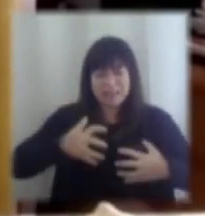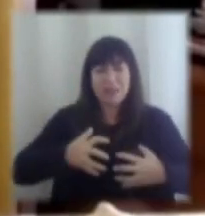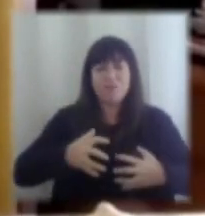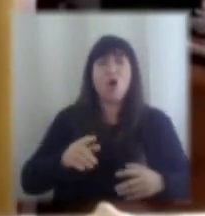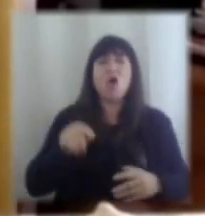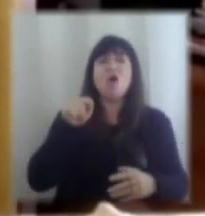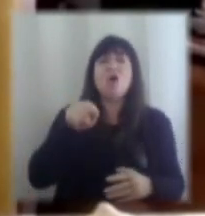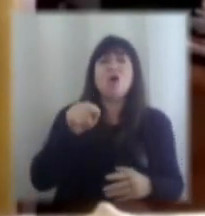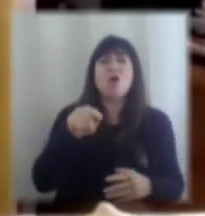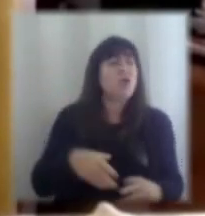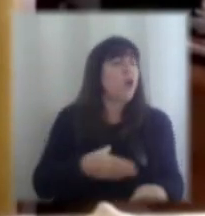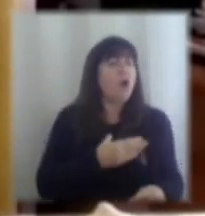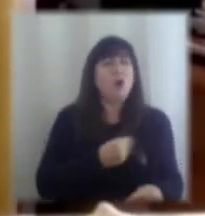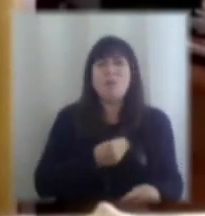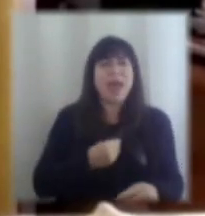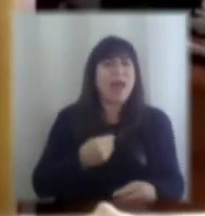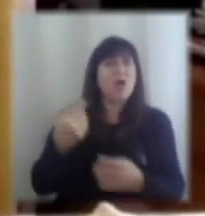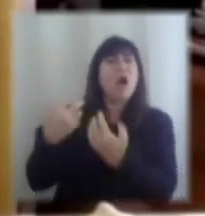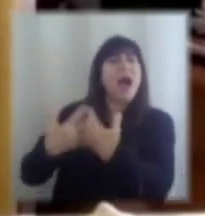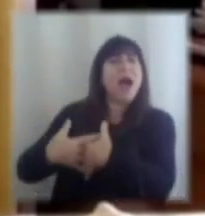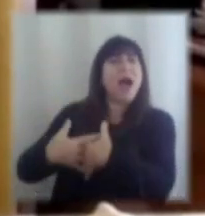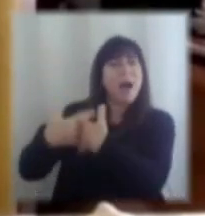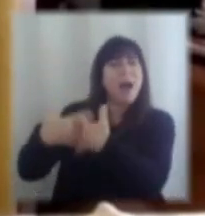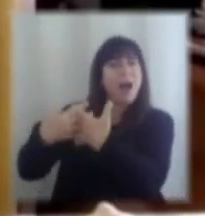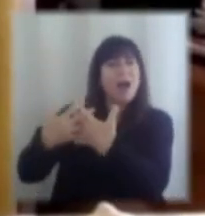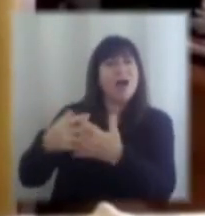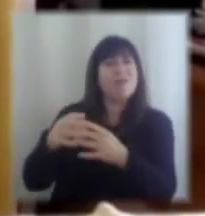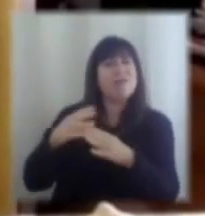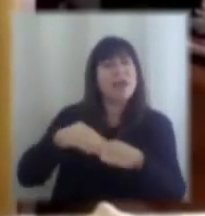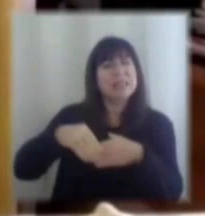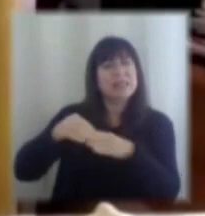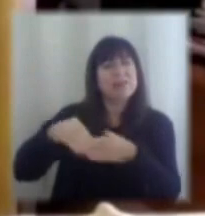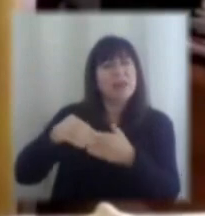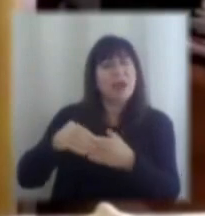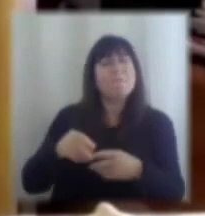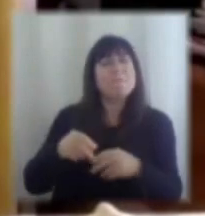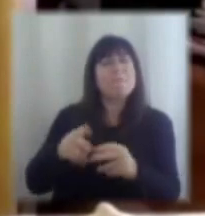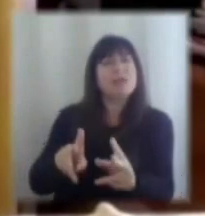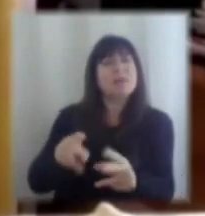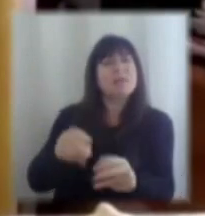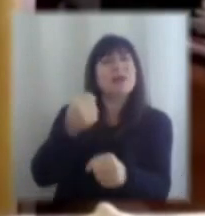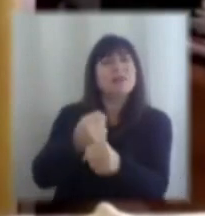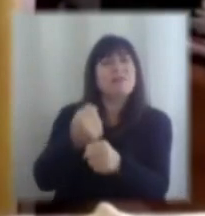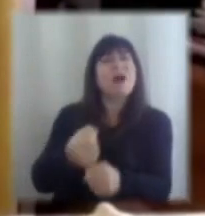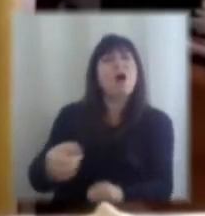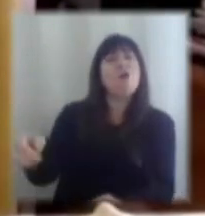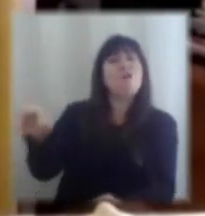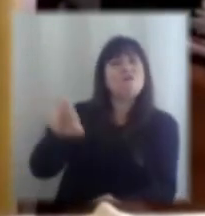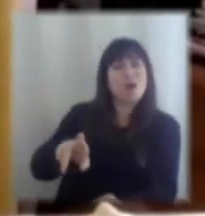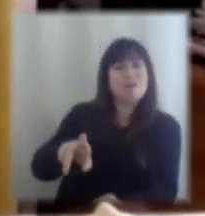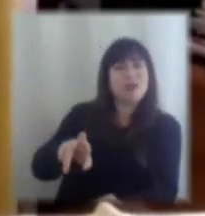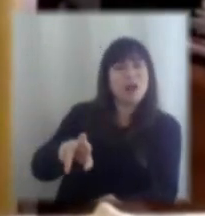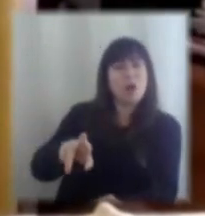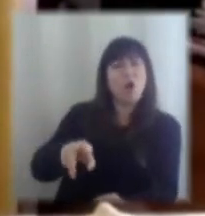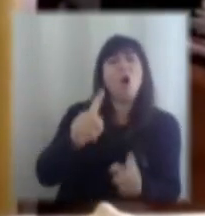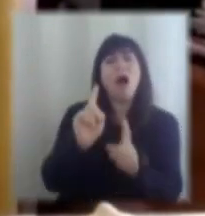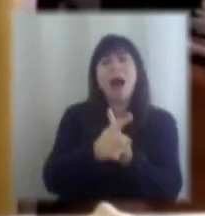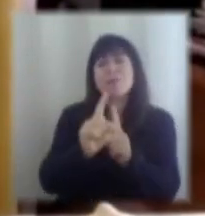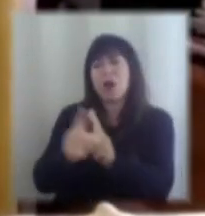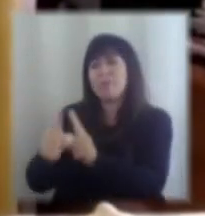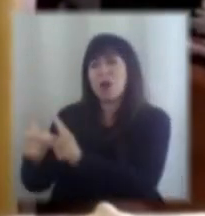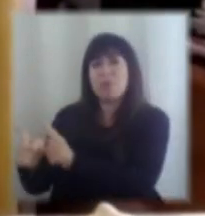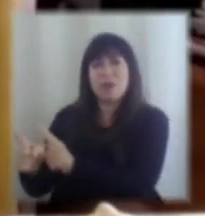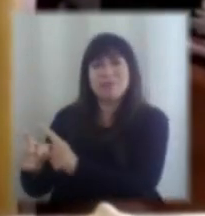ciertos mecanismos de flexibilidad que permitan que el empleo retome, que sea móvil dentro de una empresa, pero también